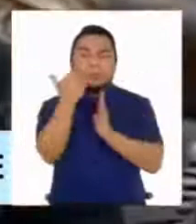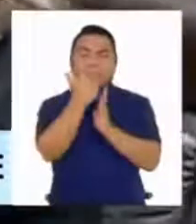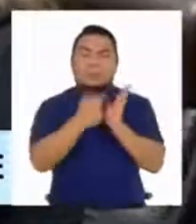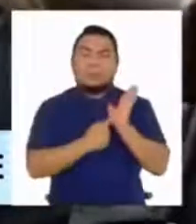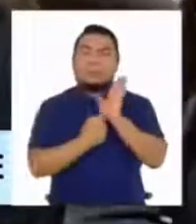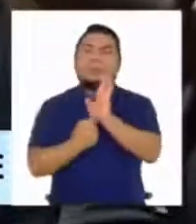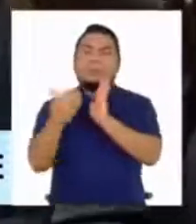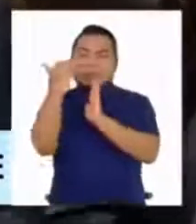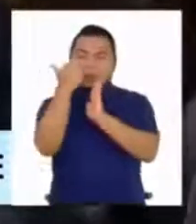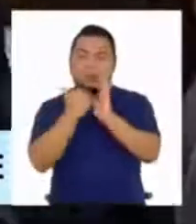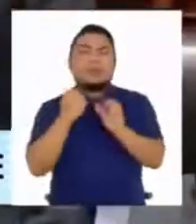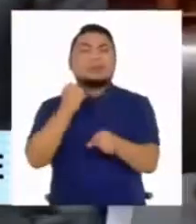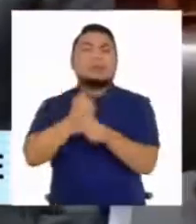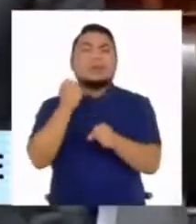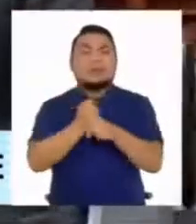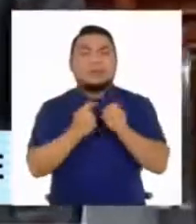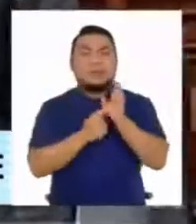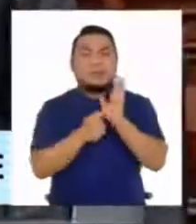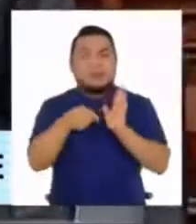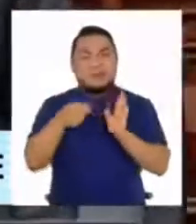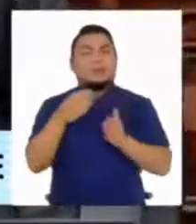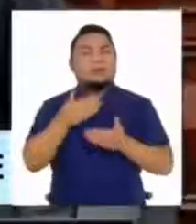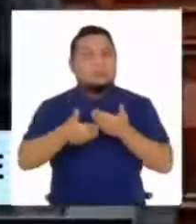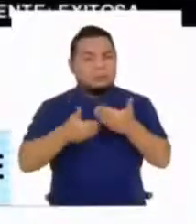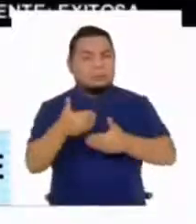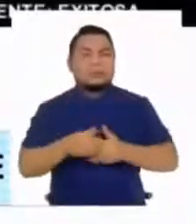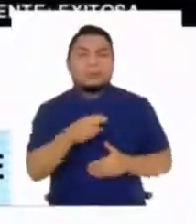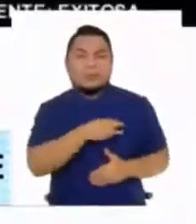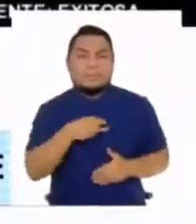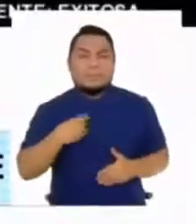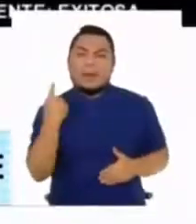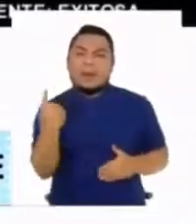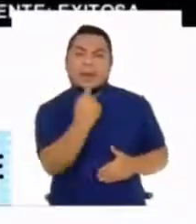y presentar los lineamientos de trabajo de cada ministerio.